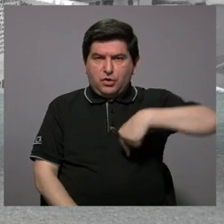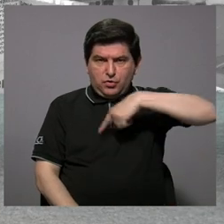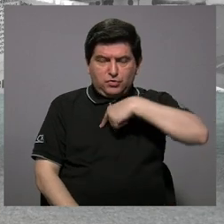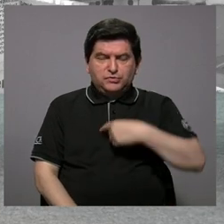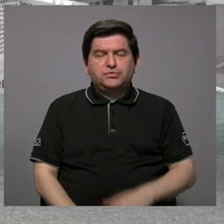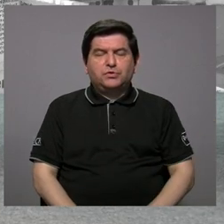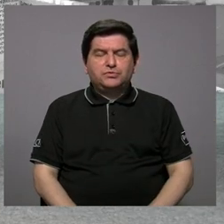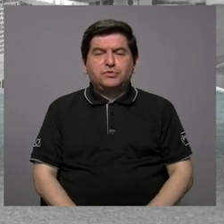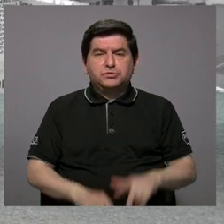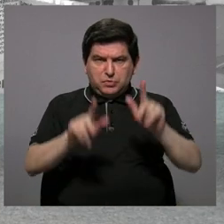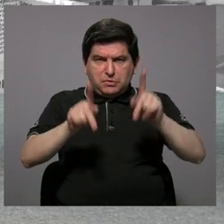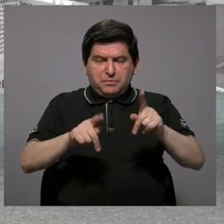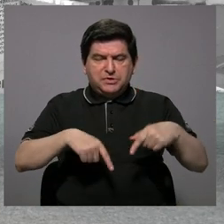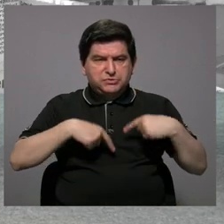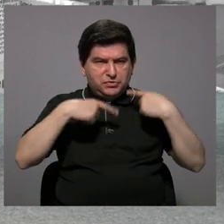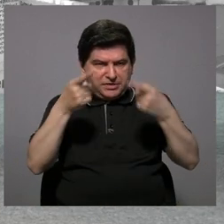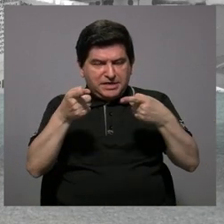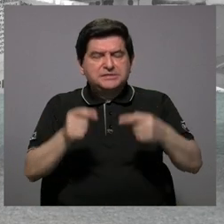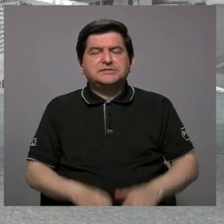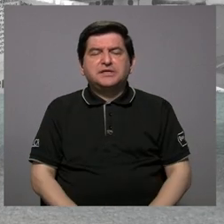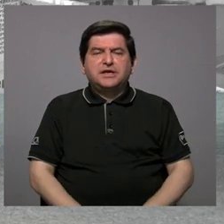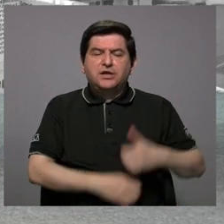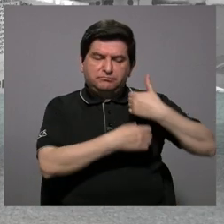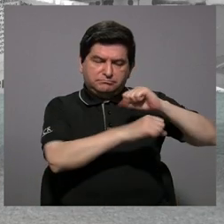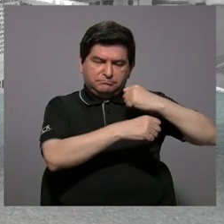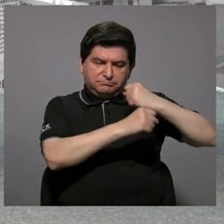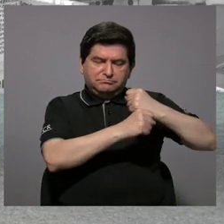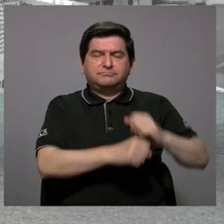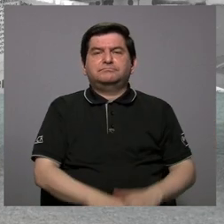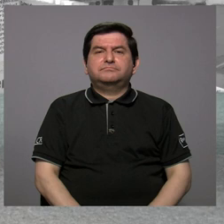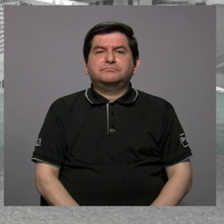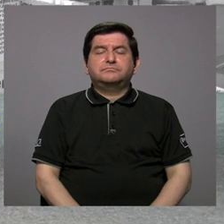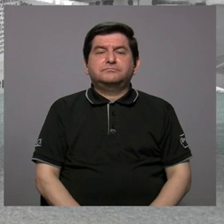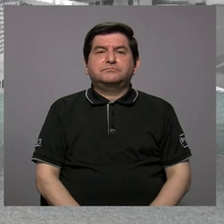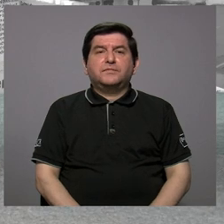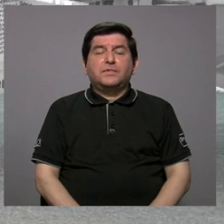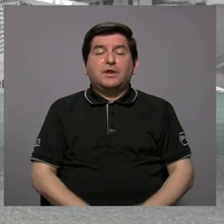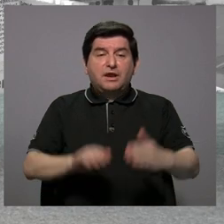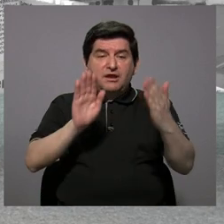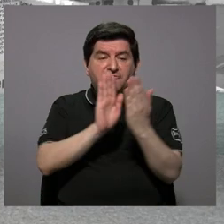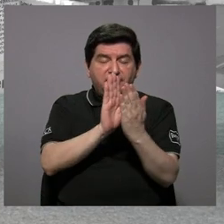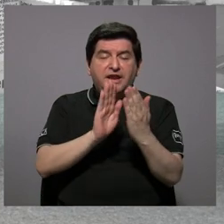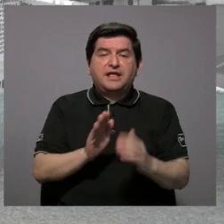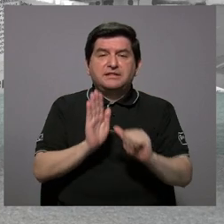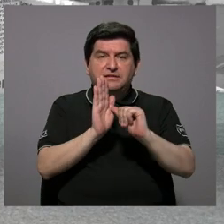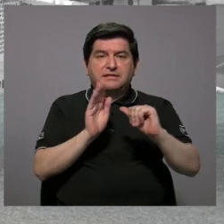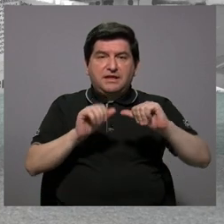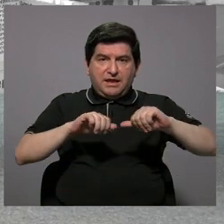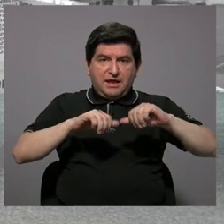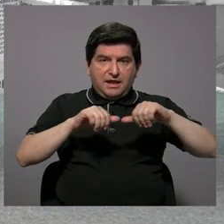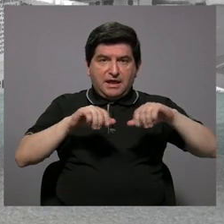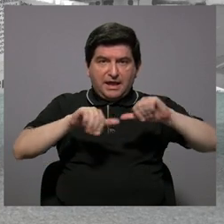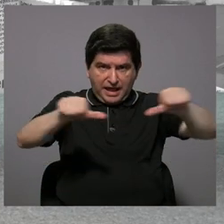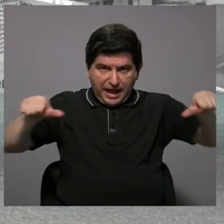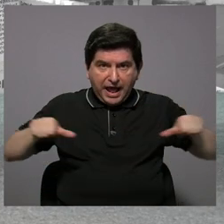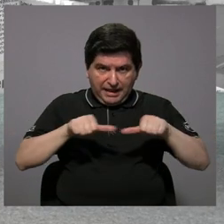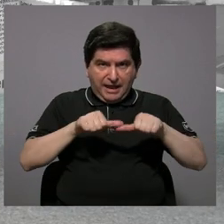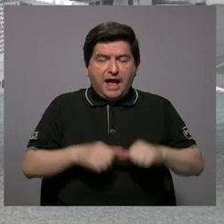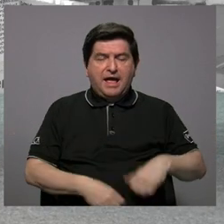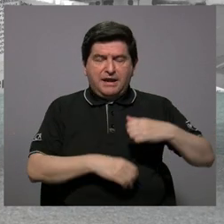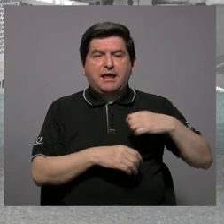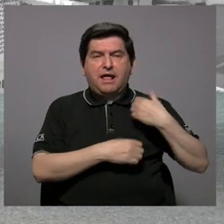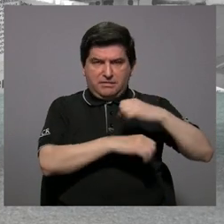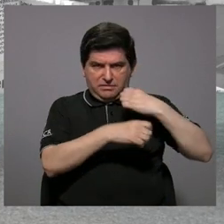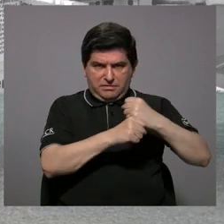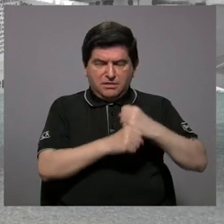ellos se reunieron y organizaron, fuimos a la municipalidad y nos presentamos frente a la municipalidad y estuvimos ahí haciendo un poco de